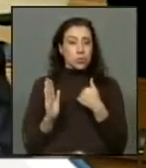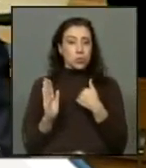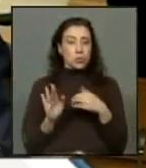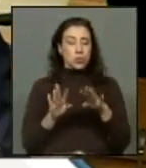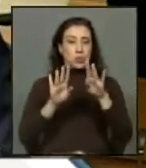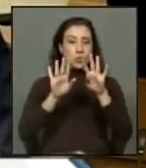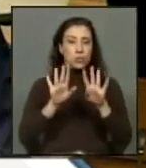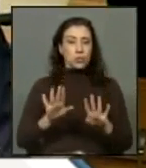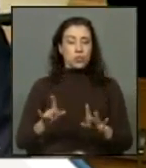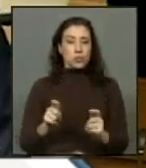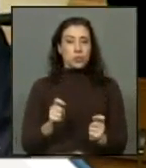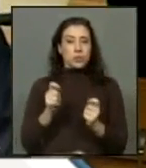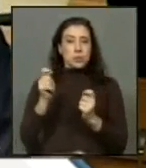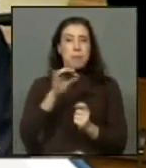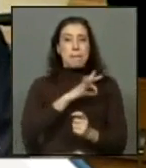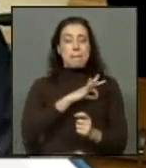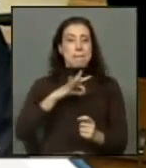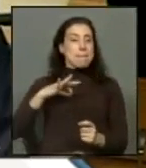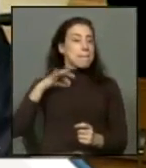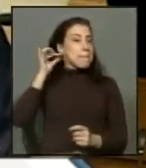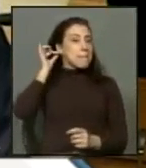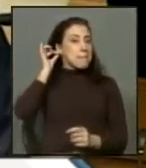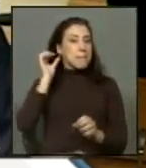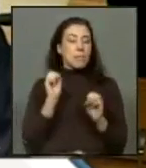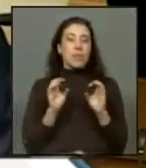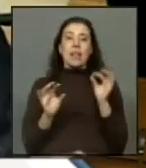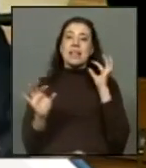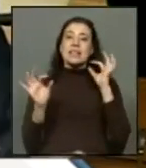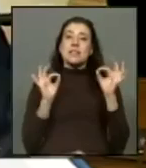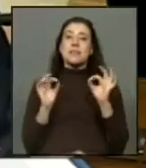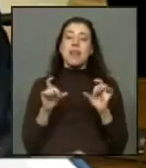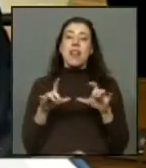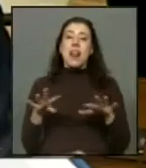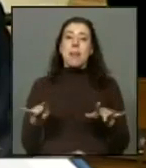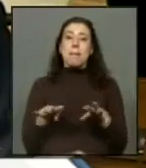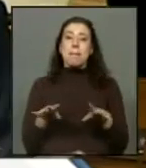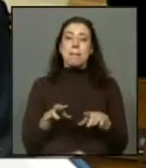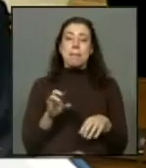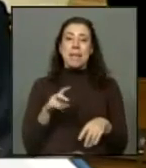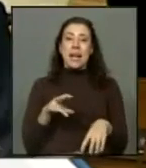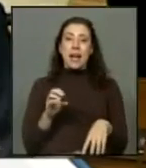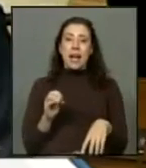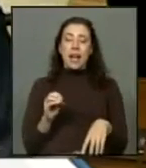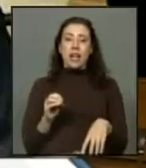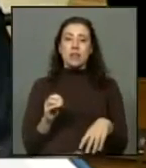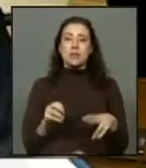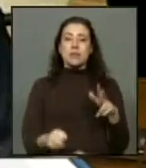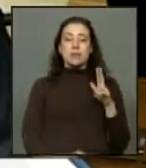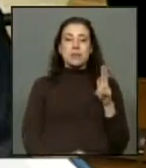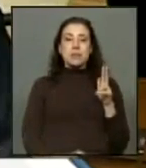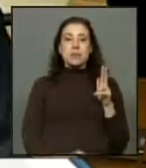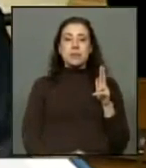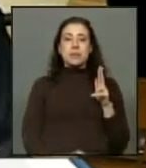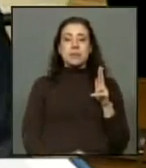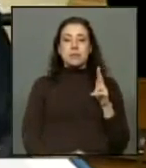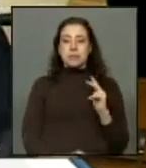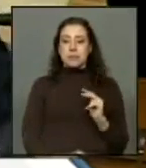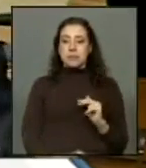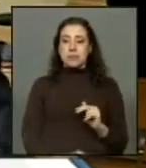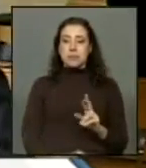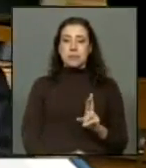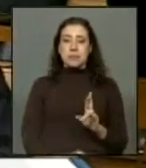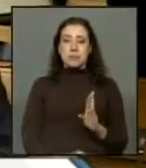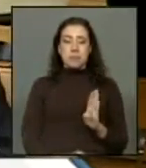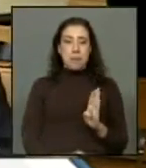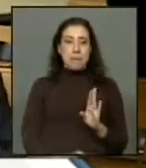oficio a la Ministra de Educación, la señora Diana del Piano, al señor Francisco Brieva,